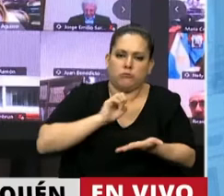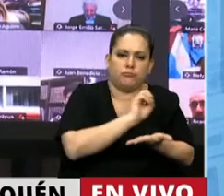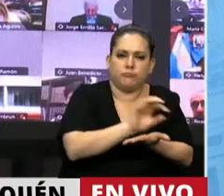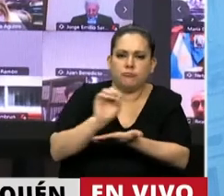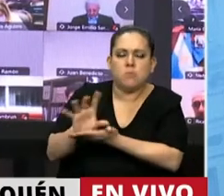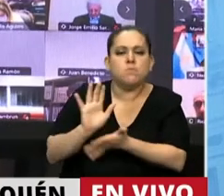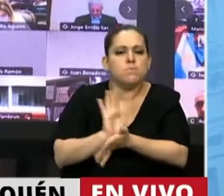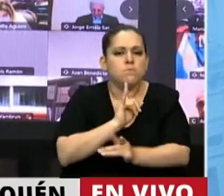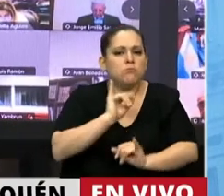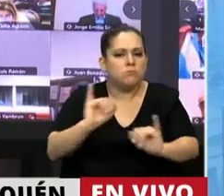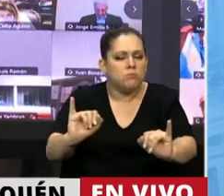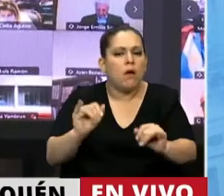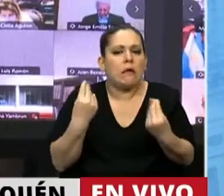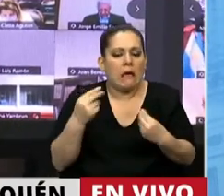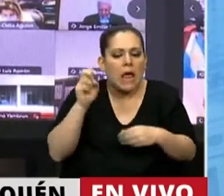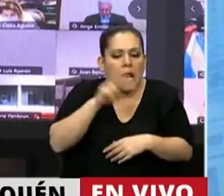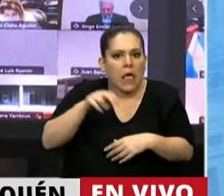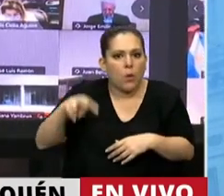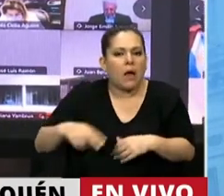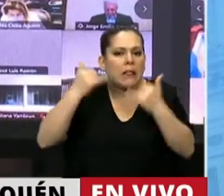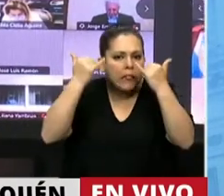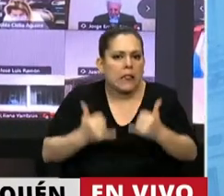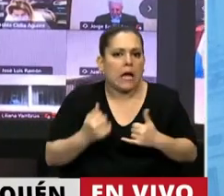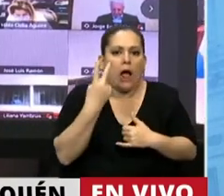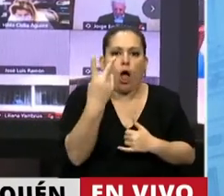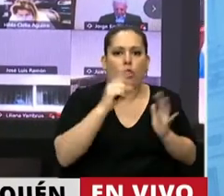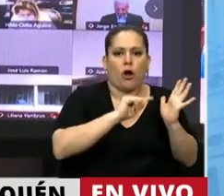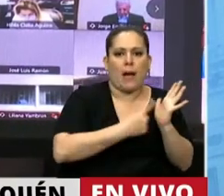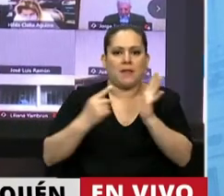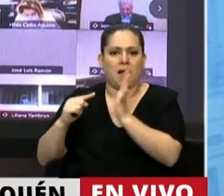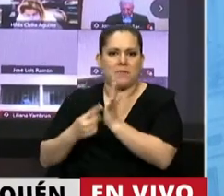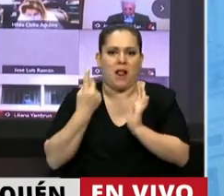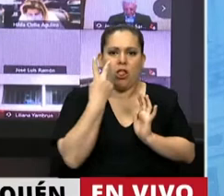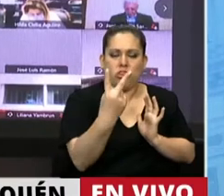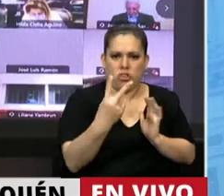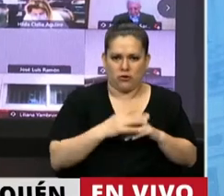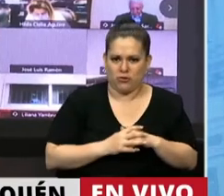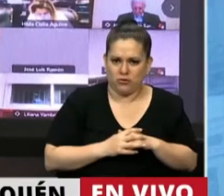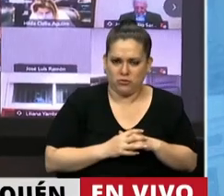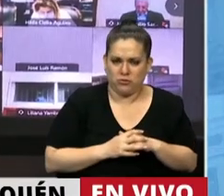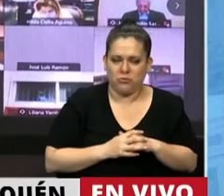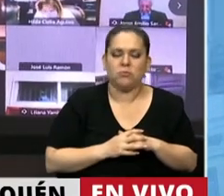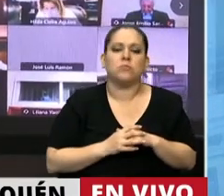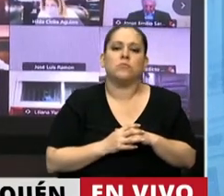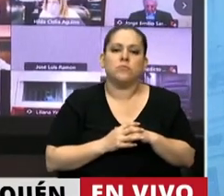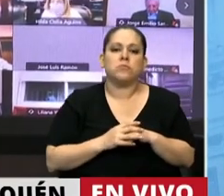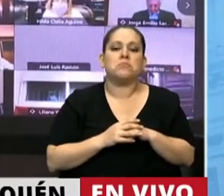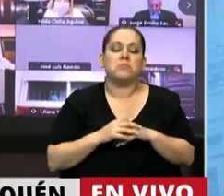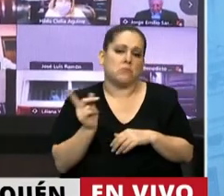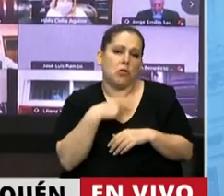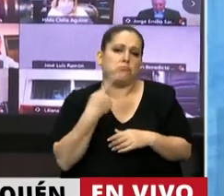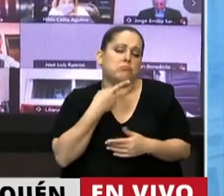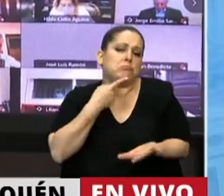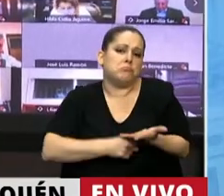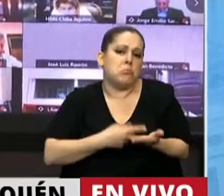pusiera en consideración que Neuquén contara con dos capitales alternas, Chosmalal y Cutralcó. Y lo hicimos